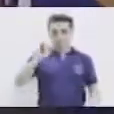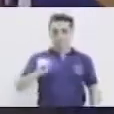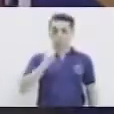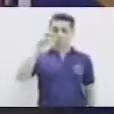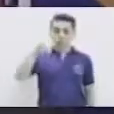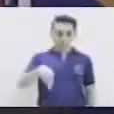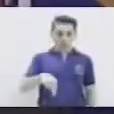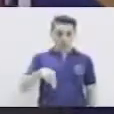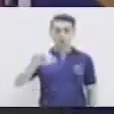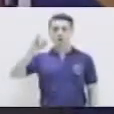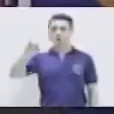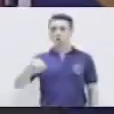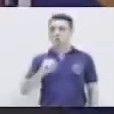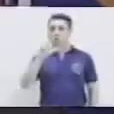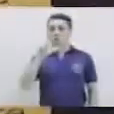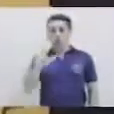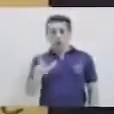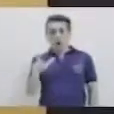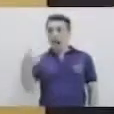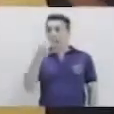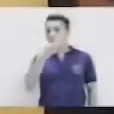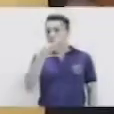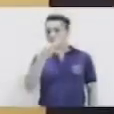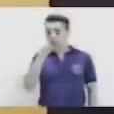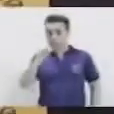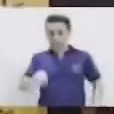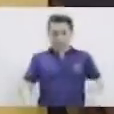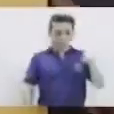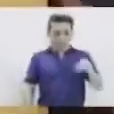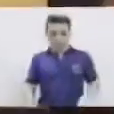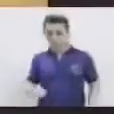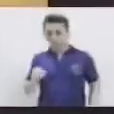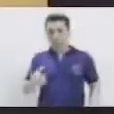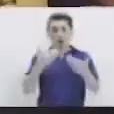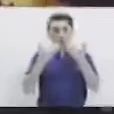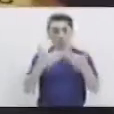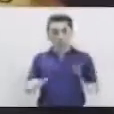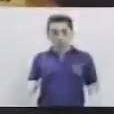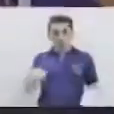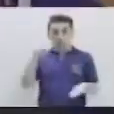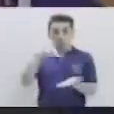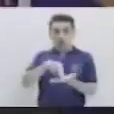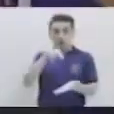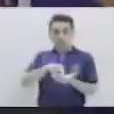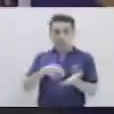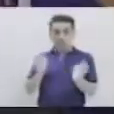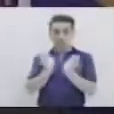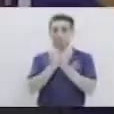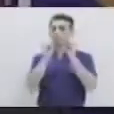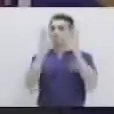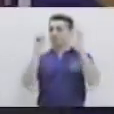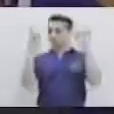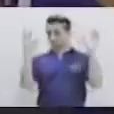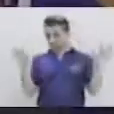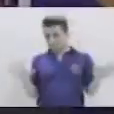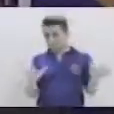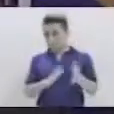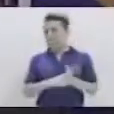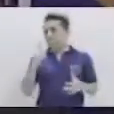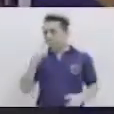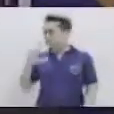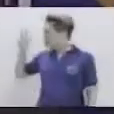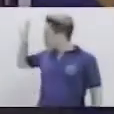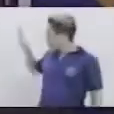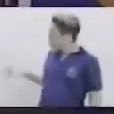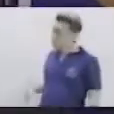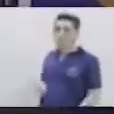julio, agosto, septiembre, octubre, noviembre y diciembre. A ver, ¿cuántos